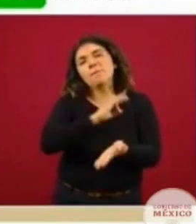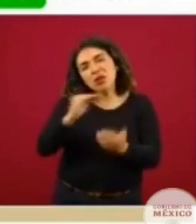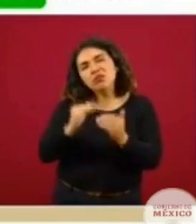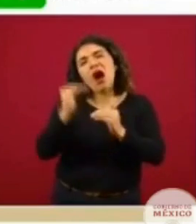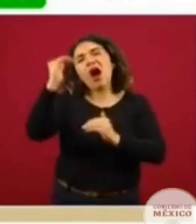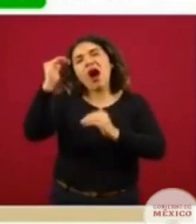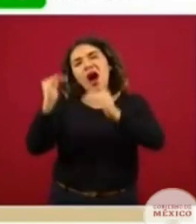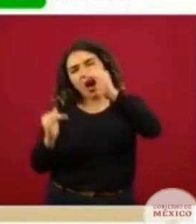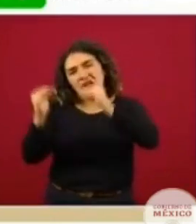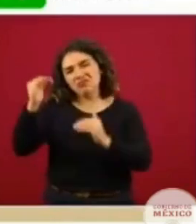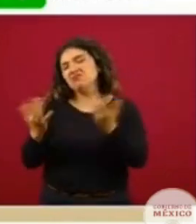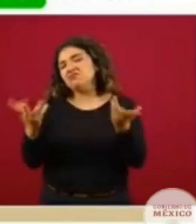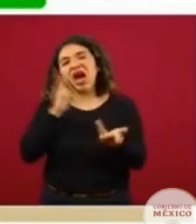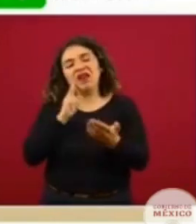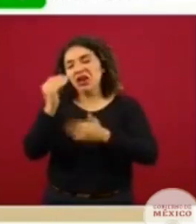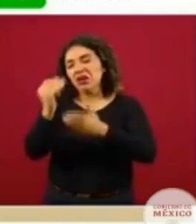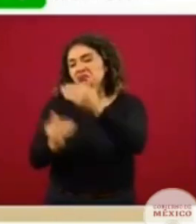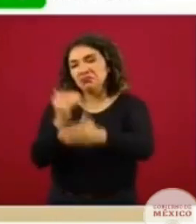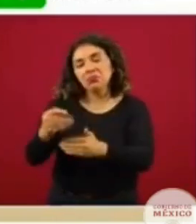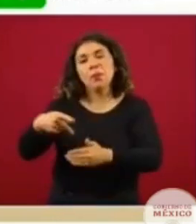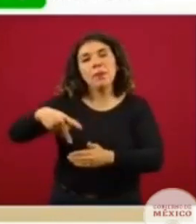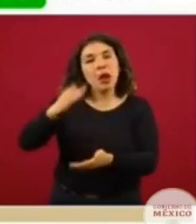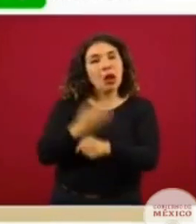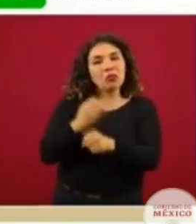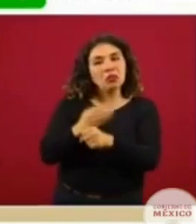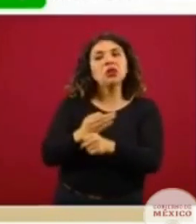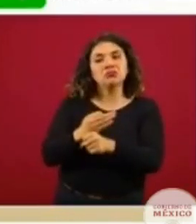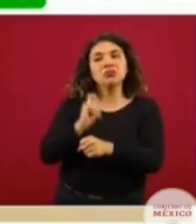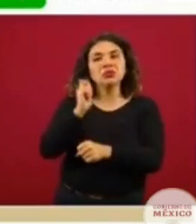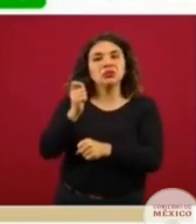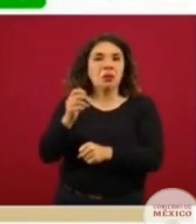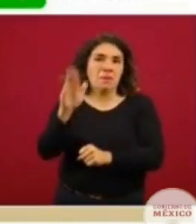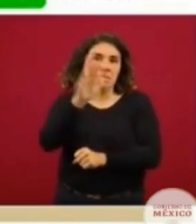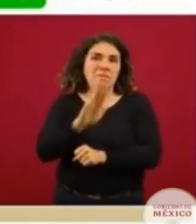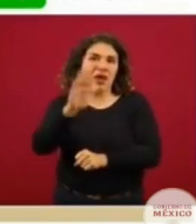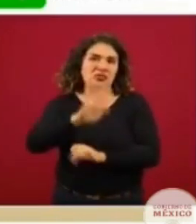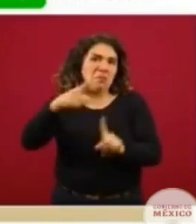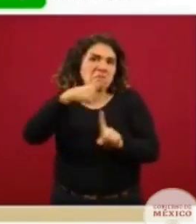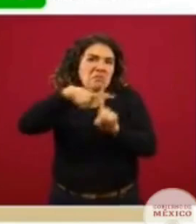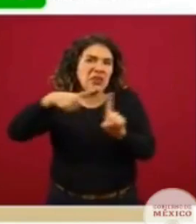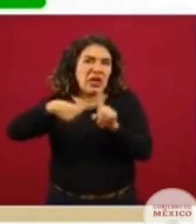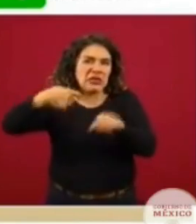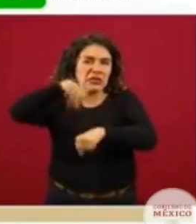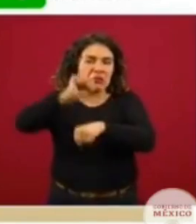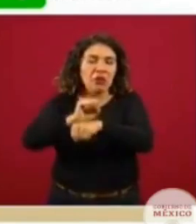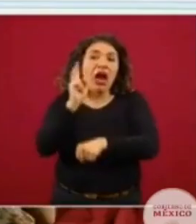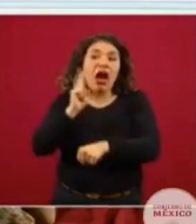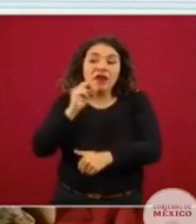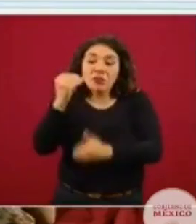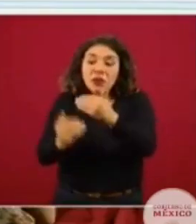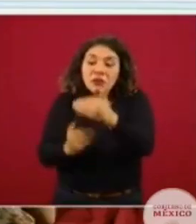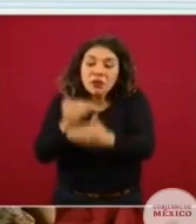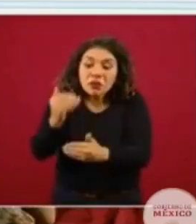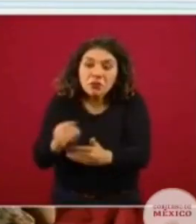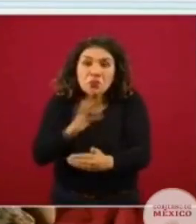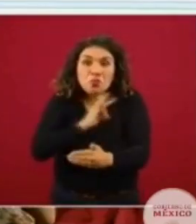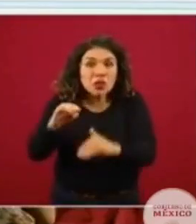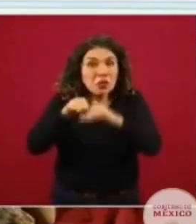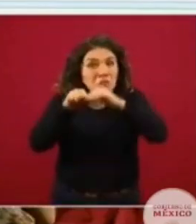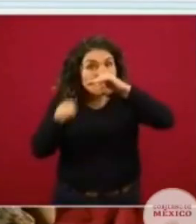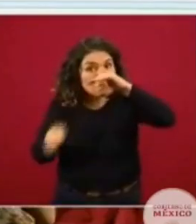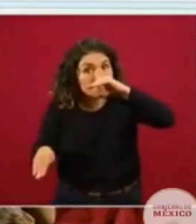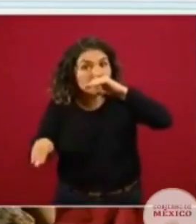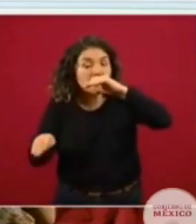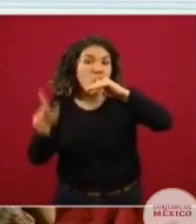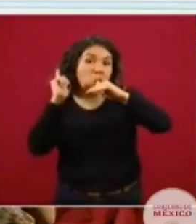disminuir este descenso, pero estamos ya prácticamente a mitad de la semana y los siguientes días se espera que el descenso pudiera ser